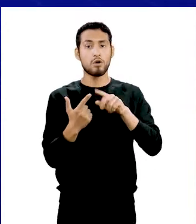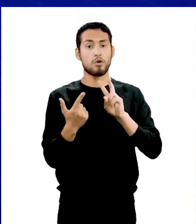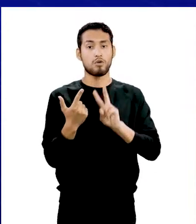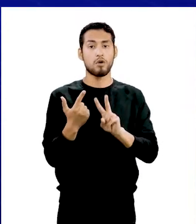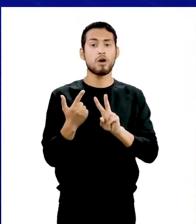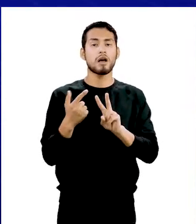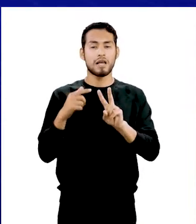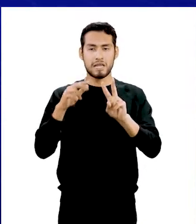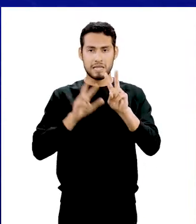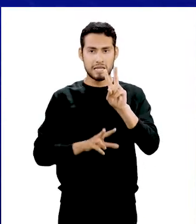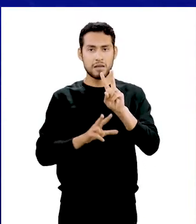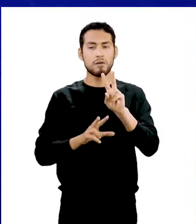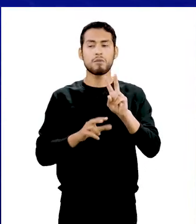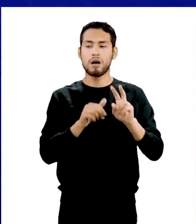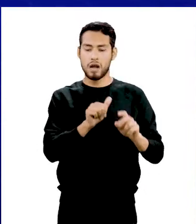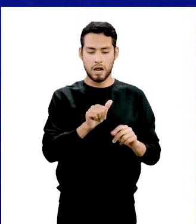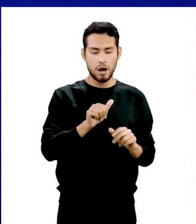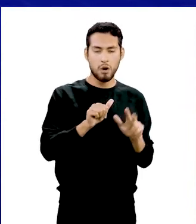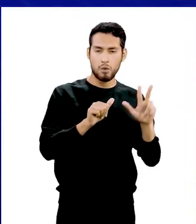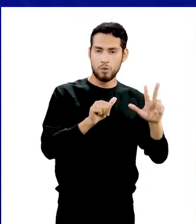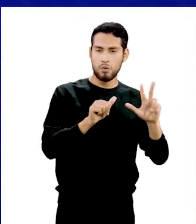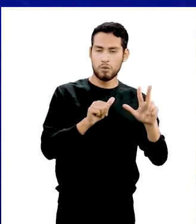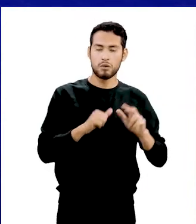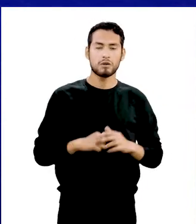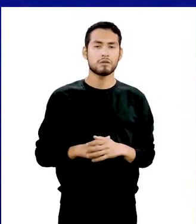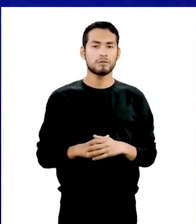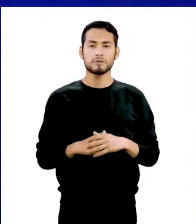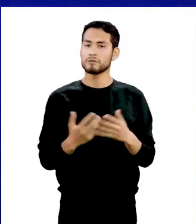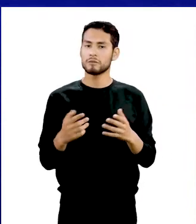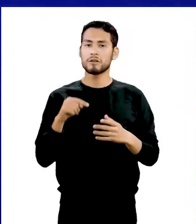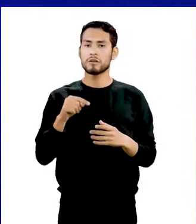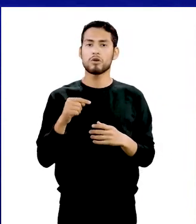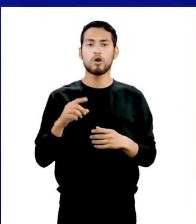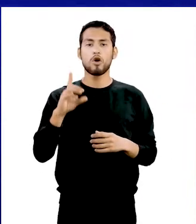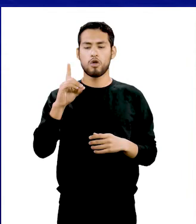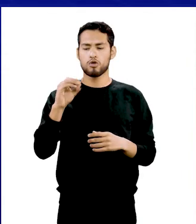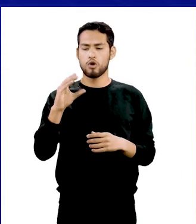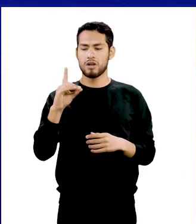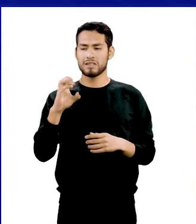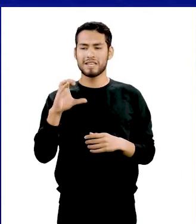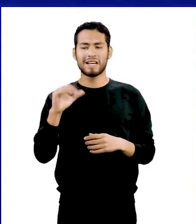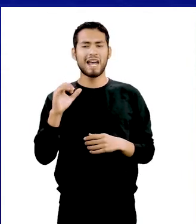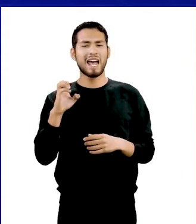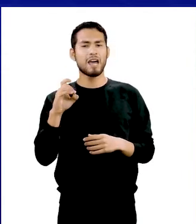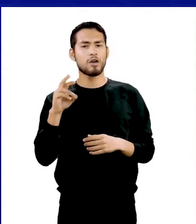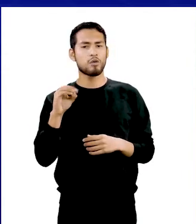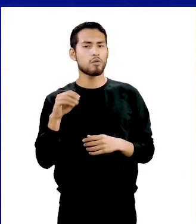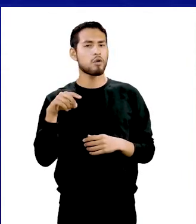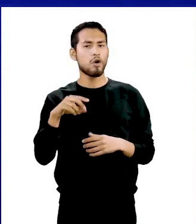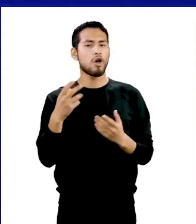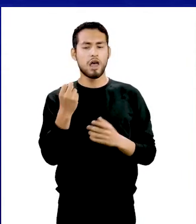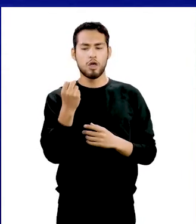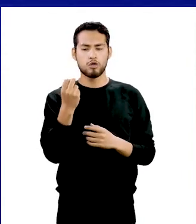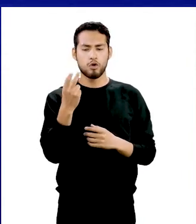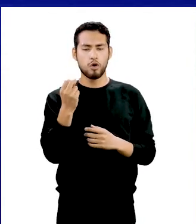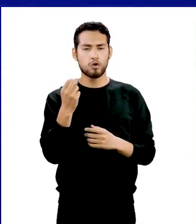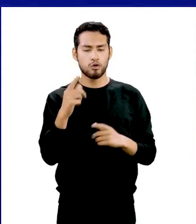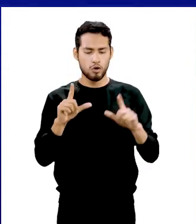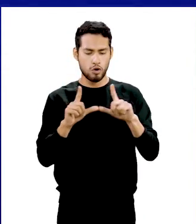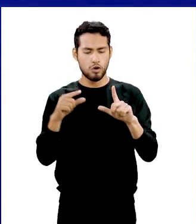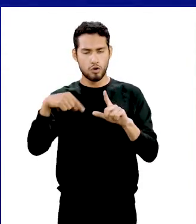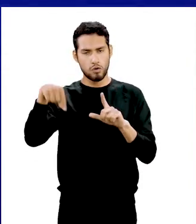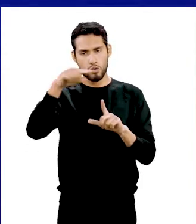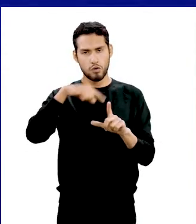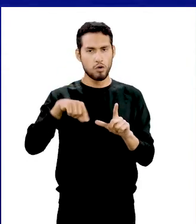raíz cuadrada de 2 sobre 3 por A al cubo. En cuanto al dodecaedro, Su superficie consta de